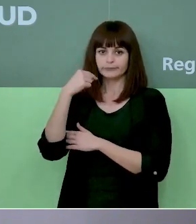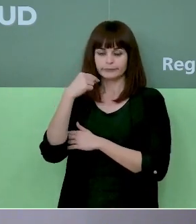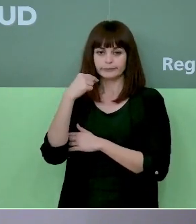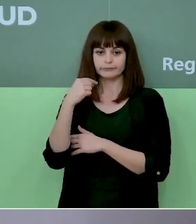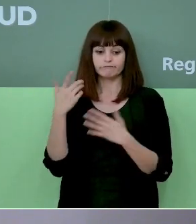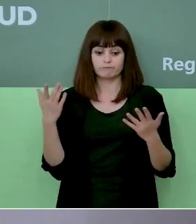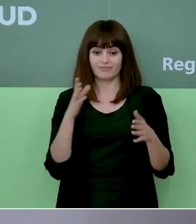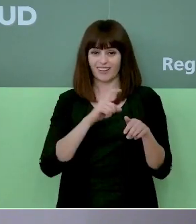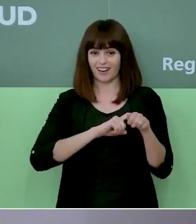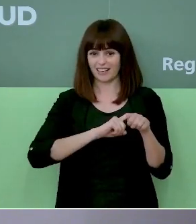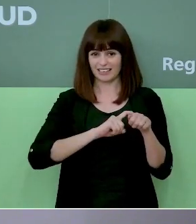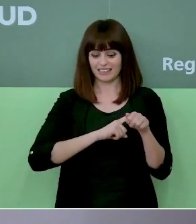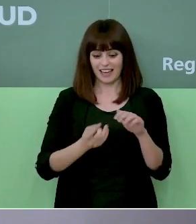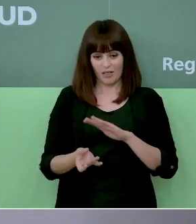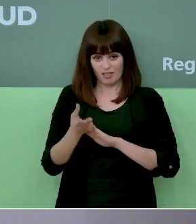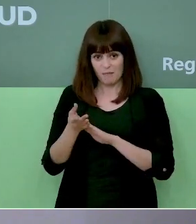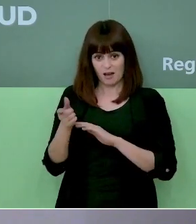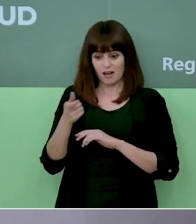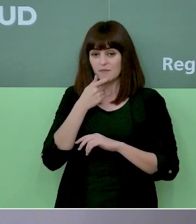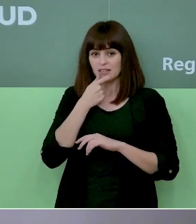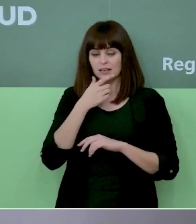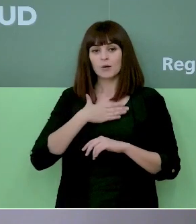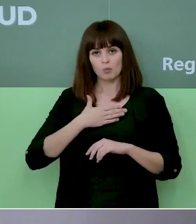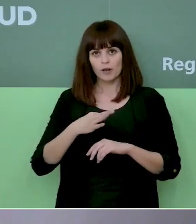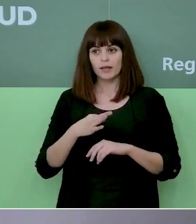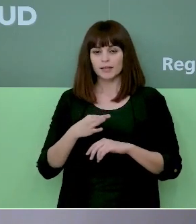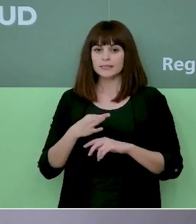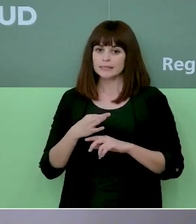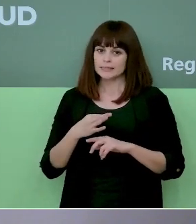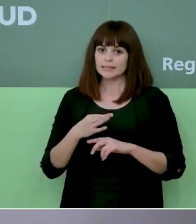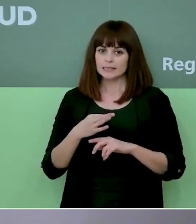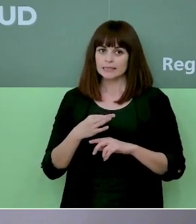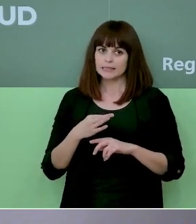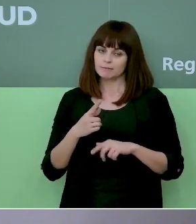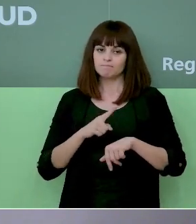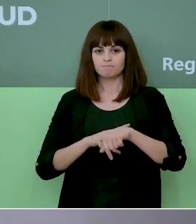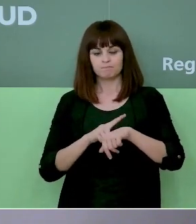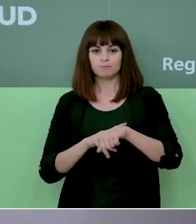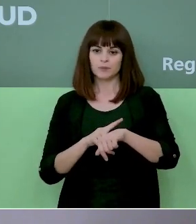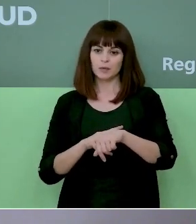que por las características de la cepa pues pueda desplazar a otras en un plazo de tiempo